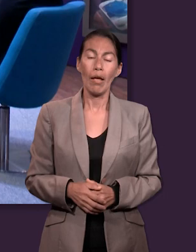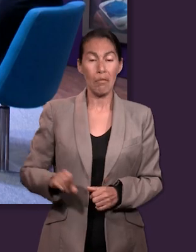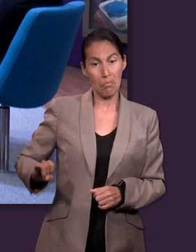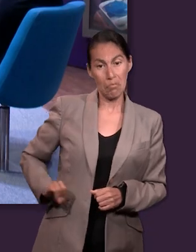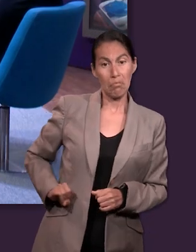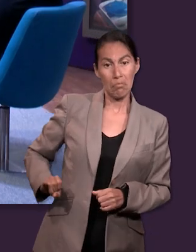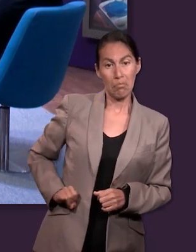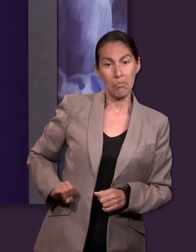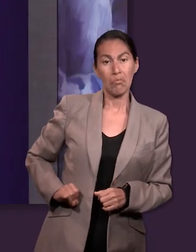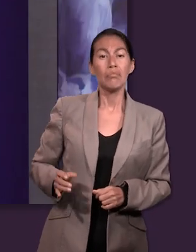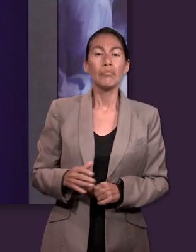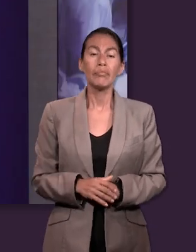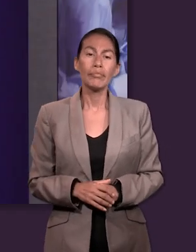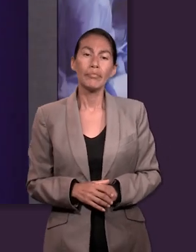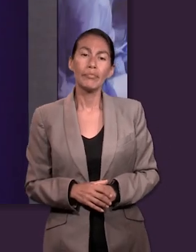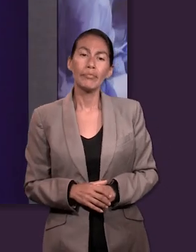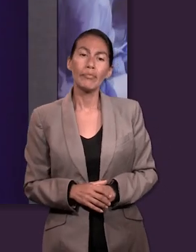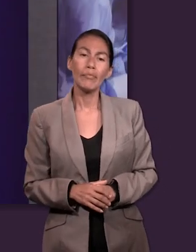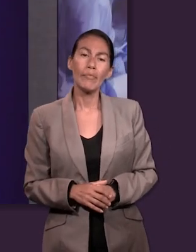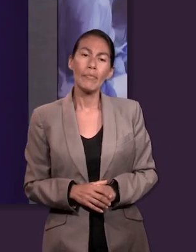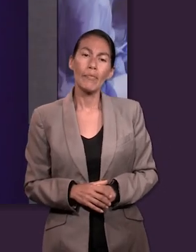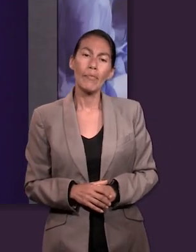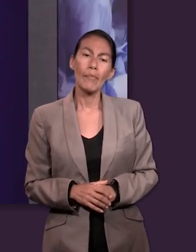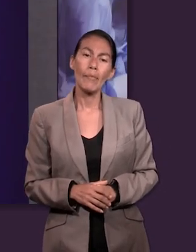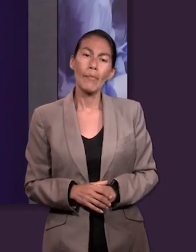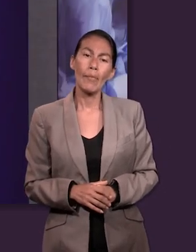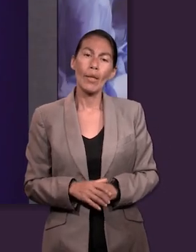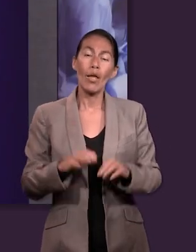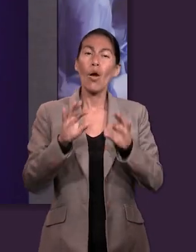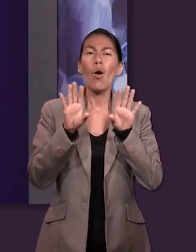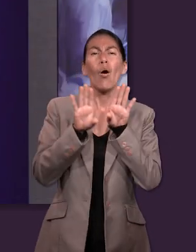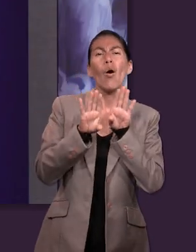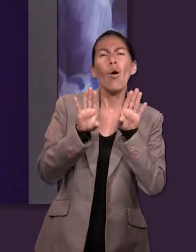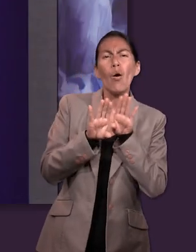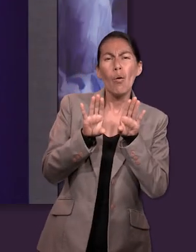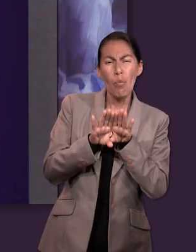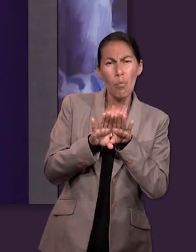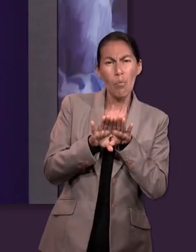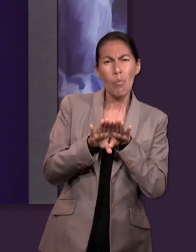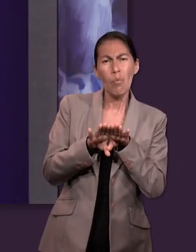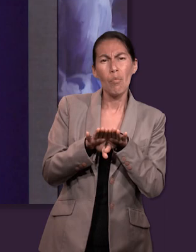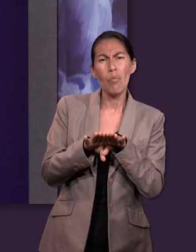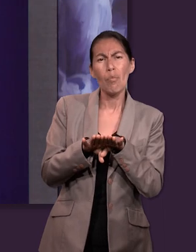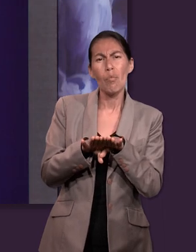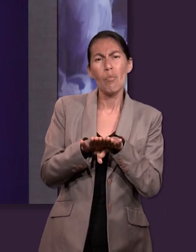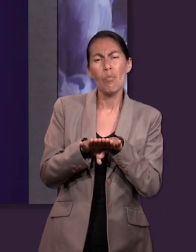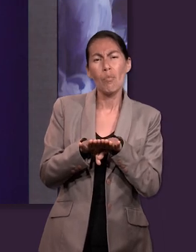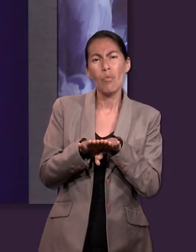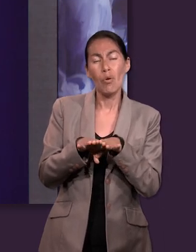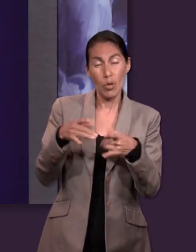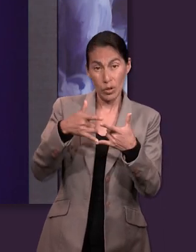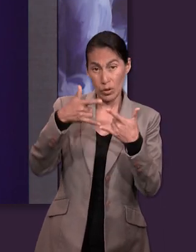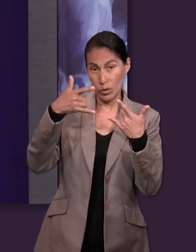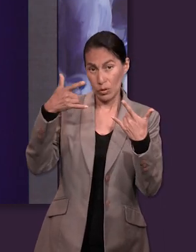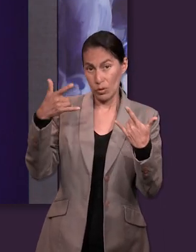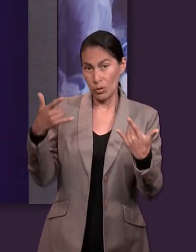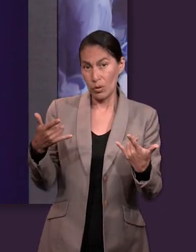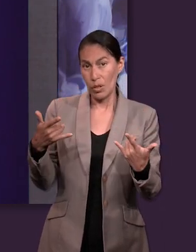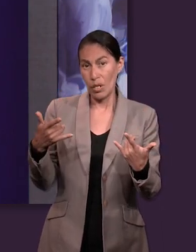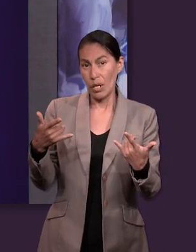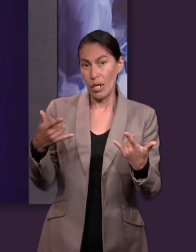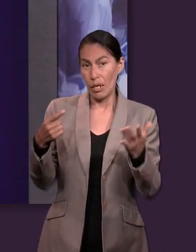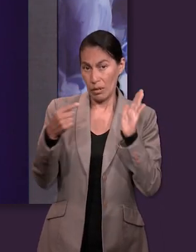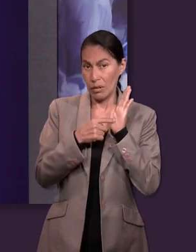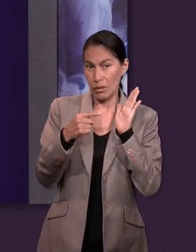Ahí lo interesante que me resulta a mí es que incluso la forma en que esta historia está